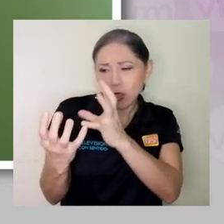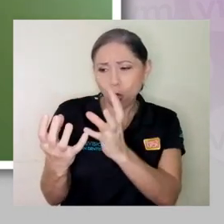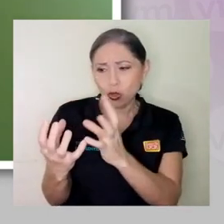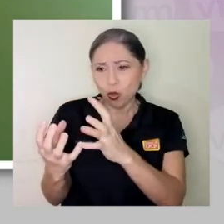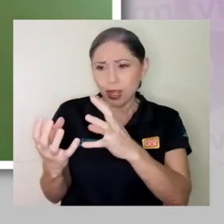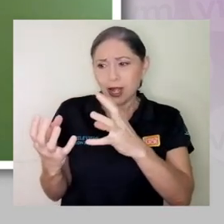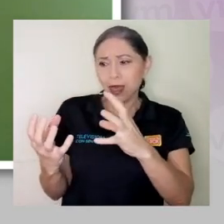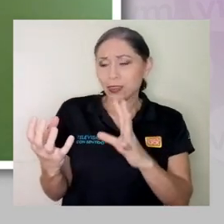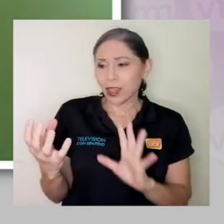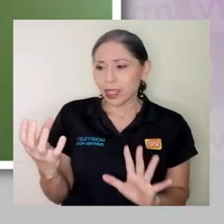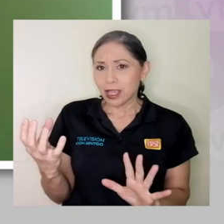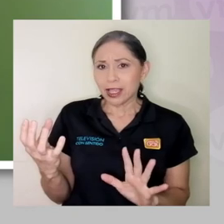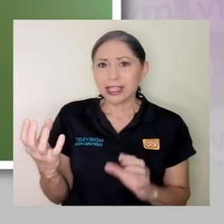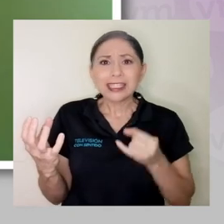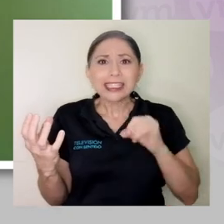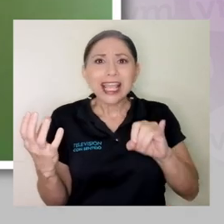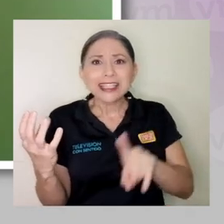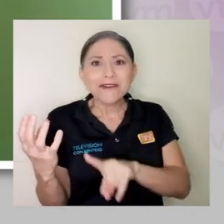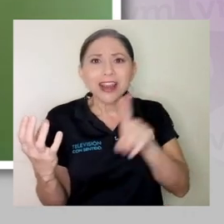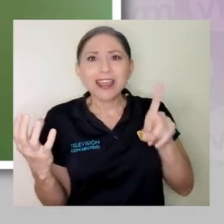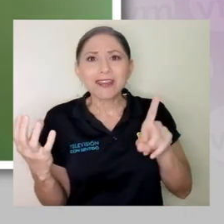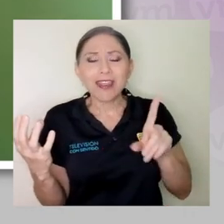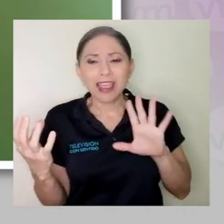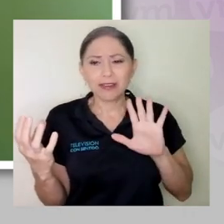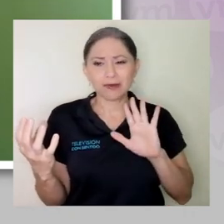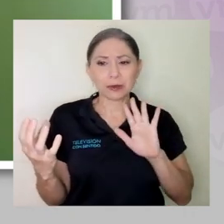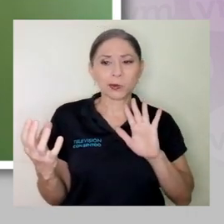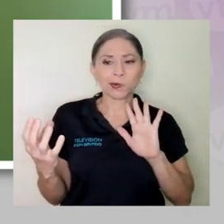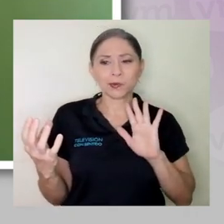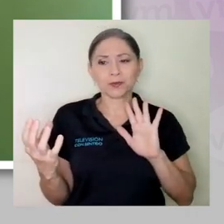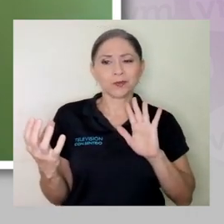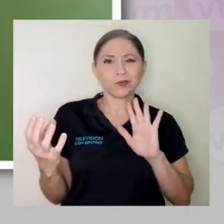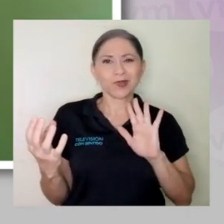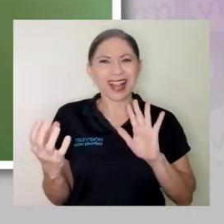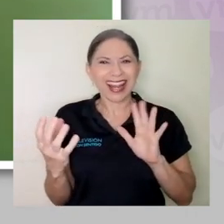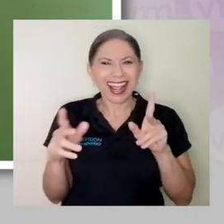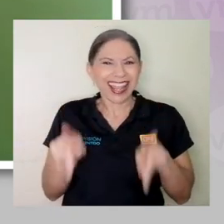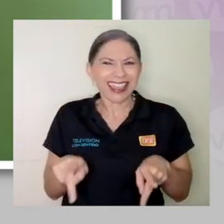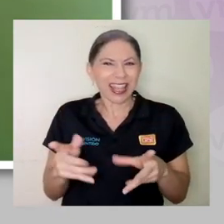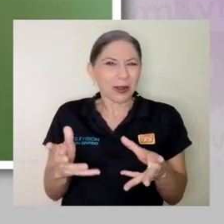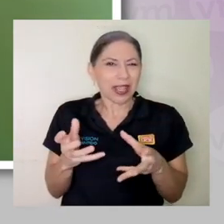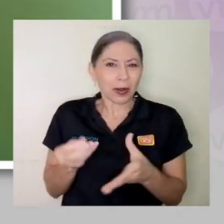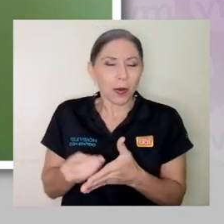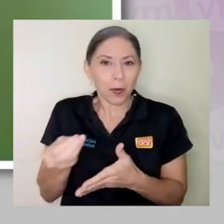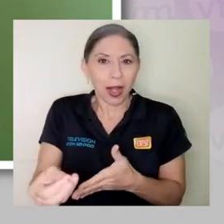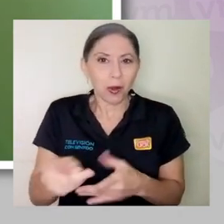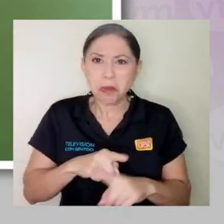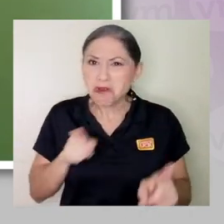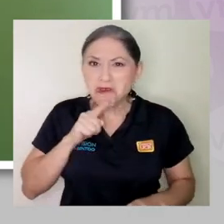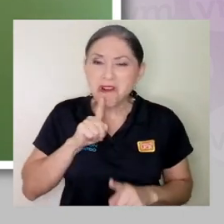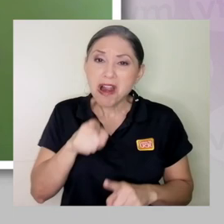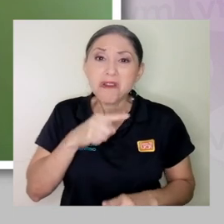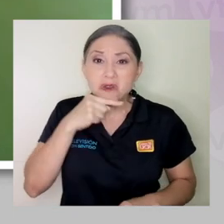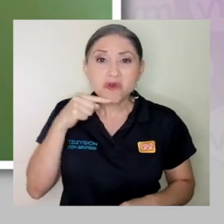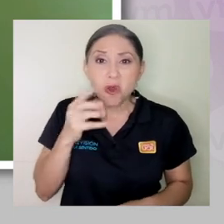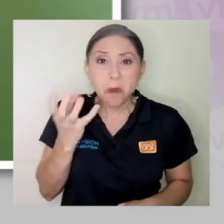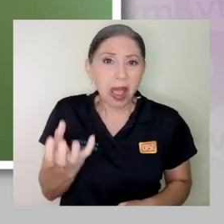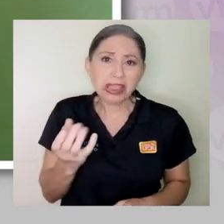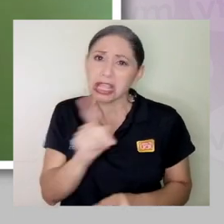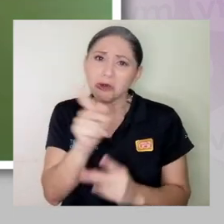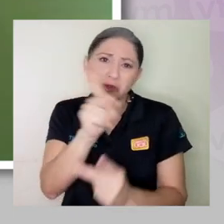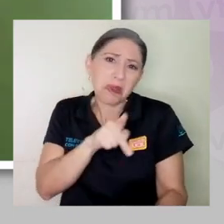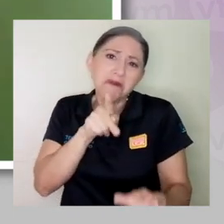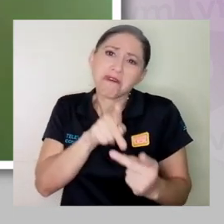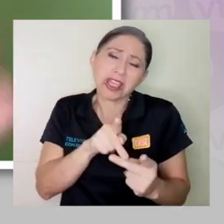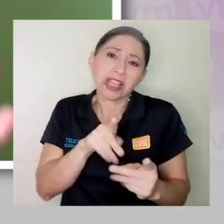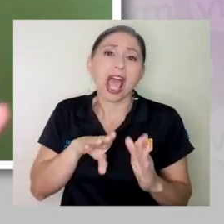como temor, ¿verdad?, a consumirlo. Y en realidad, un tomate que no tenga una forma perfecta, una zanahoria